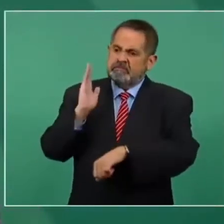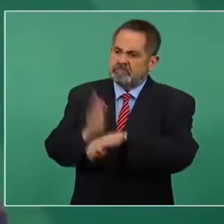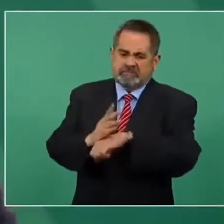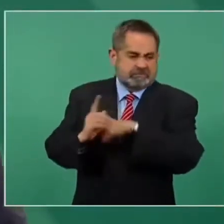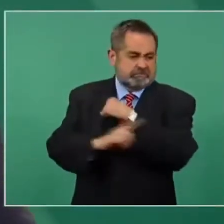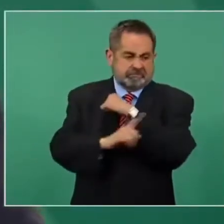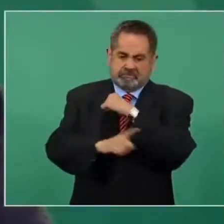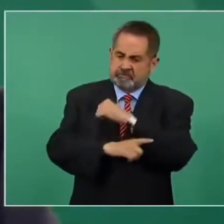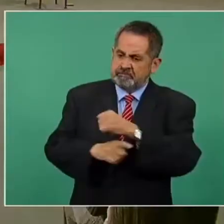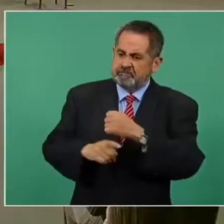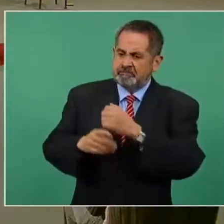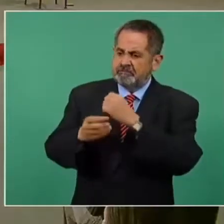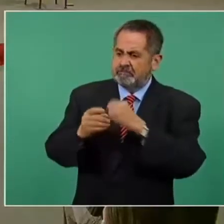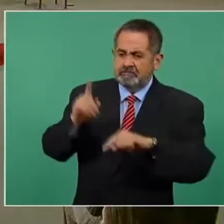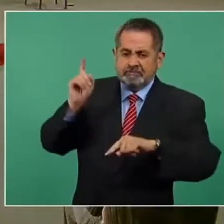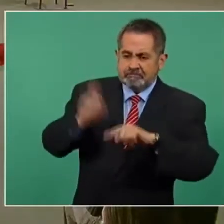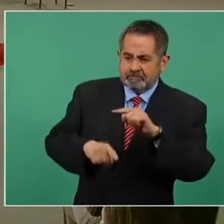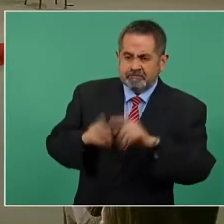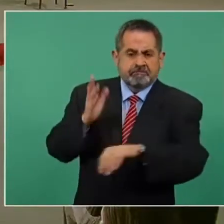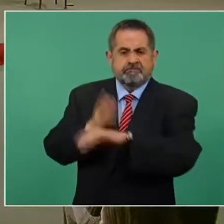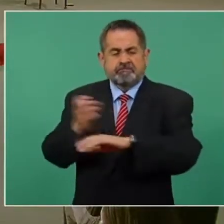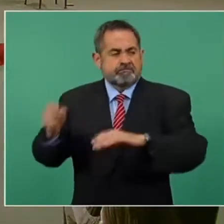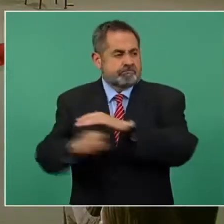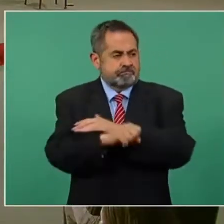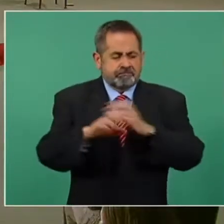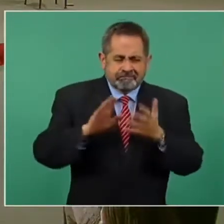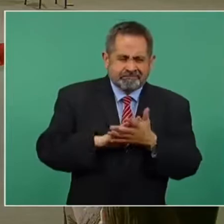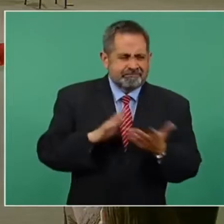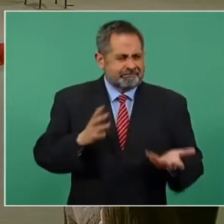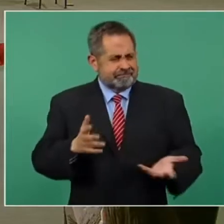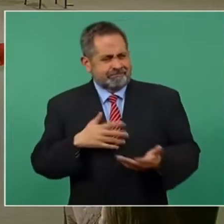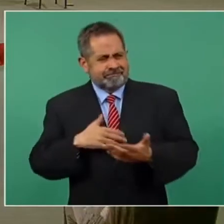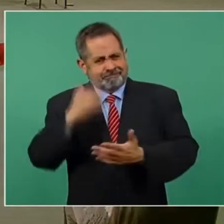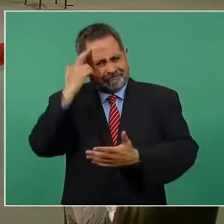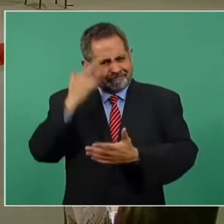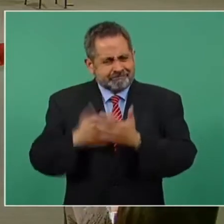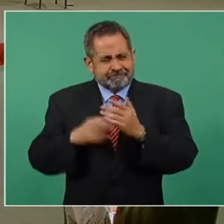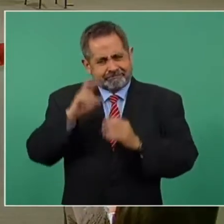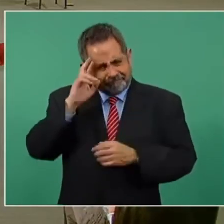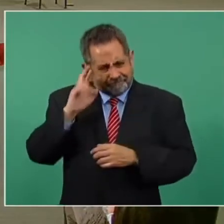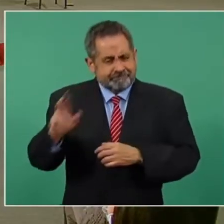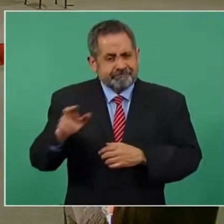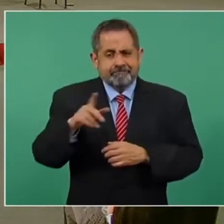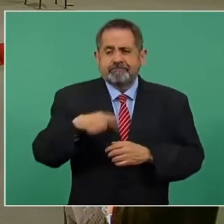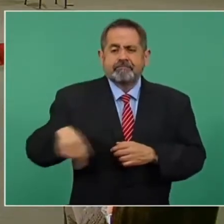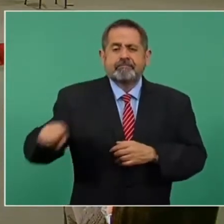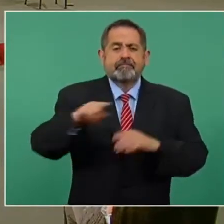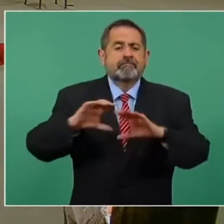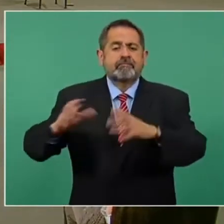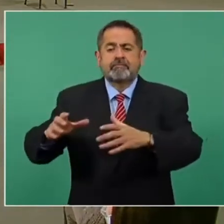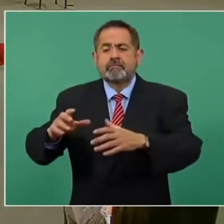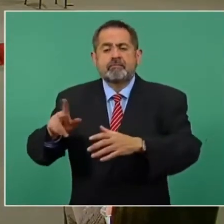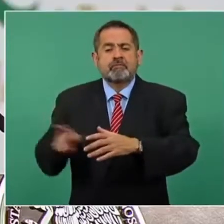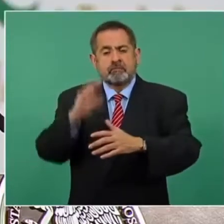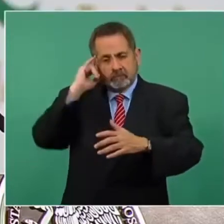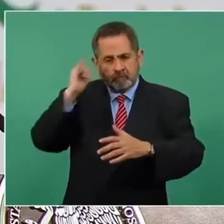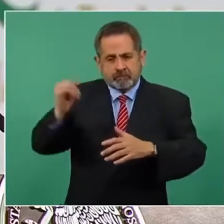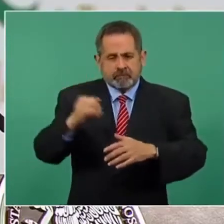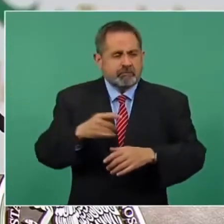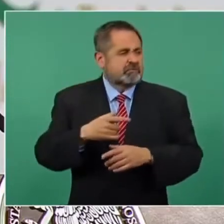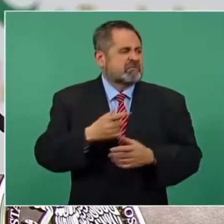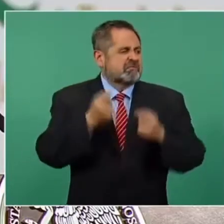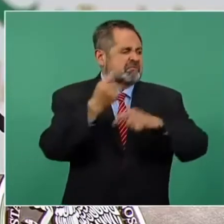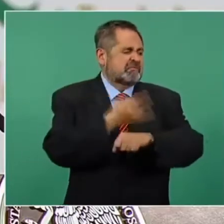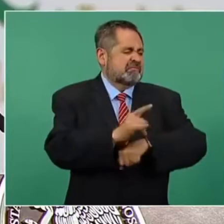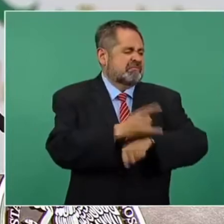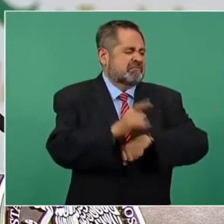salud, delitos a personas que se cometen en los pueblos indígenas donde no se cumplen con los procedimientos adecuados